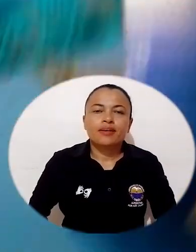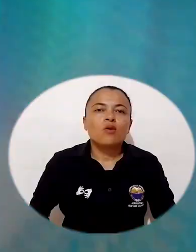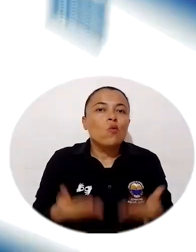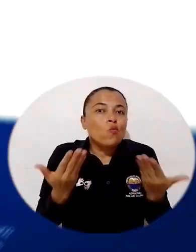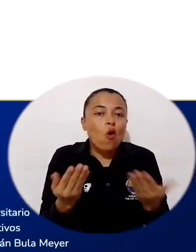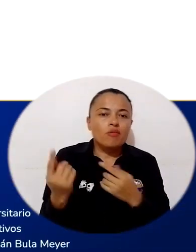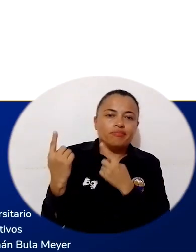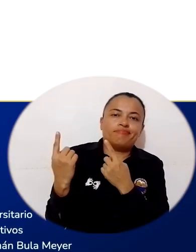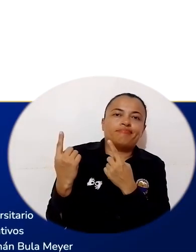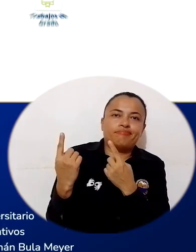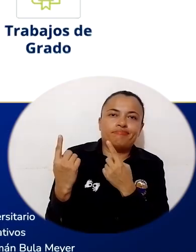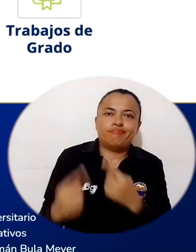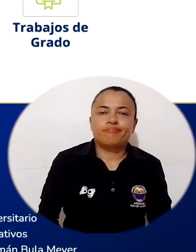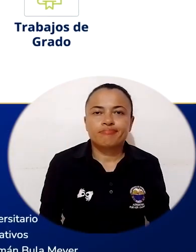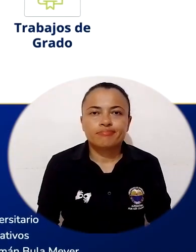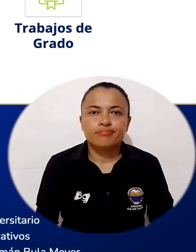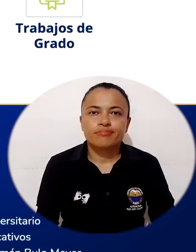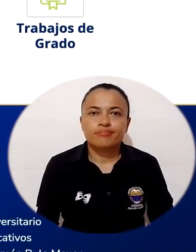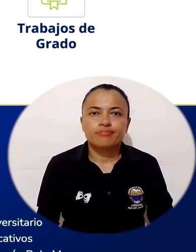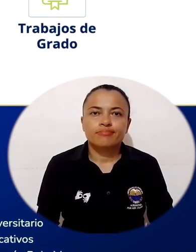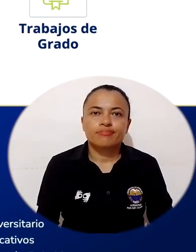Repositorio Institucional